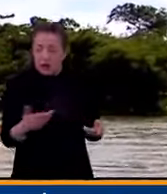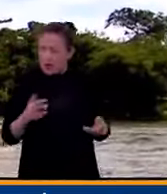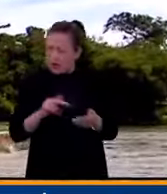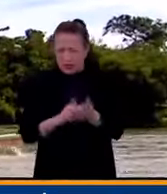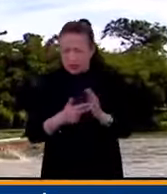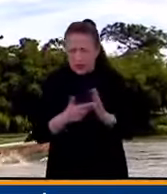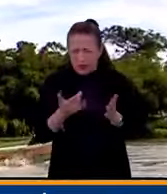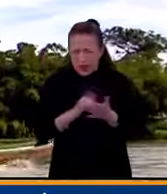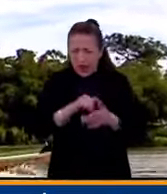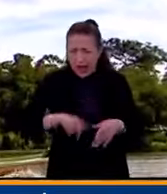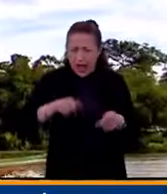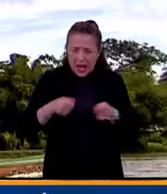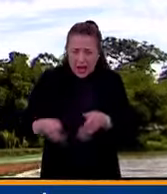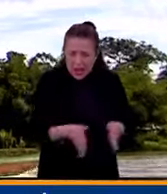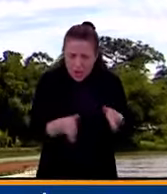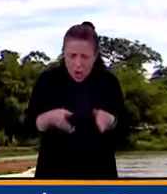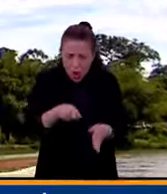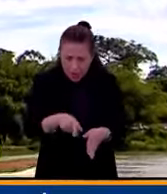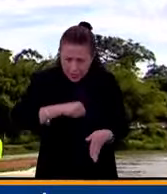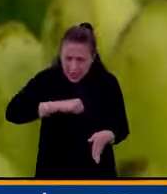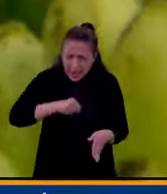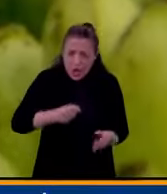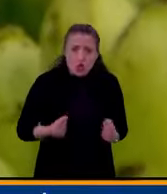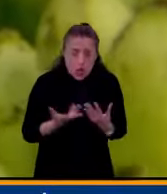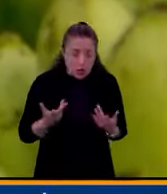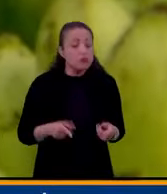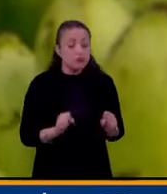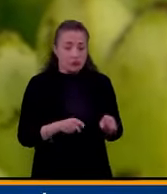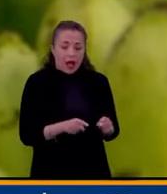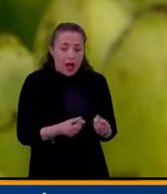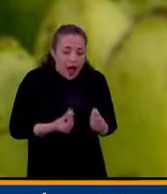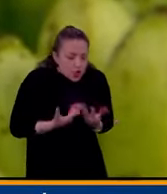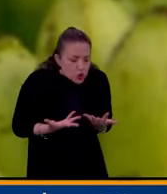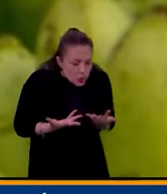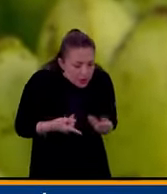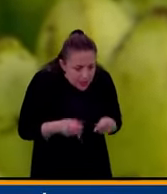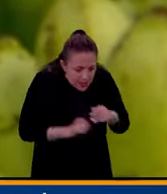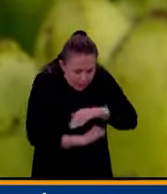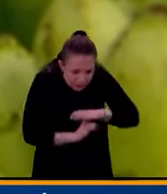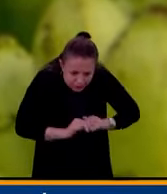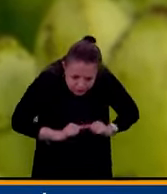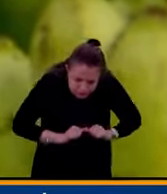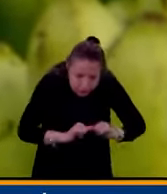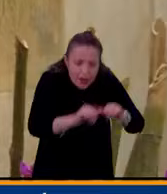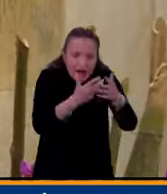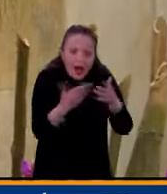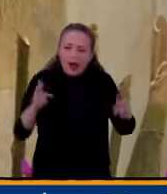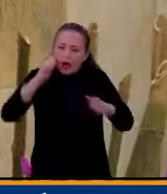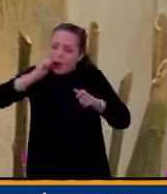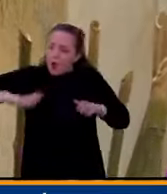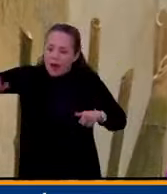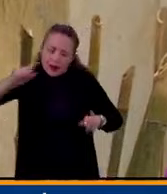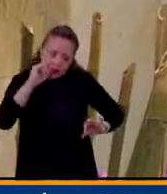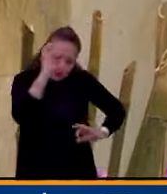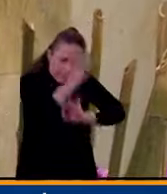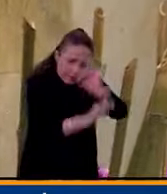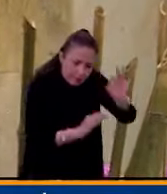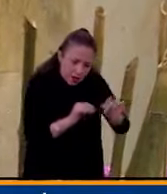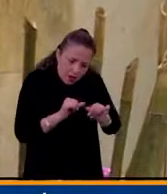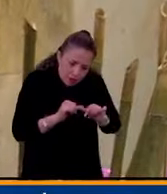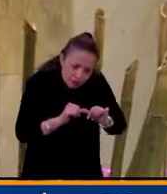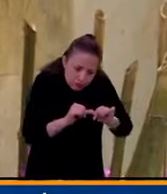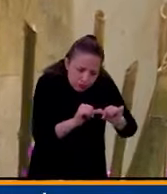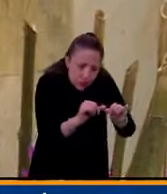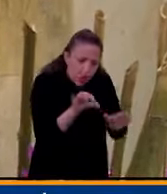A subsistir, a que la humanidad lo proteja, lo conserve, lo cultive,